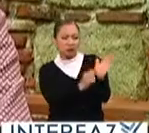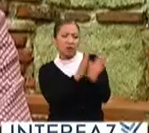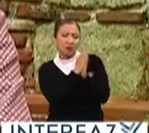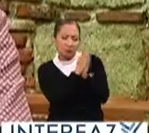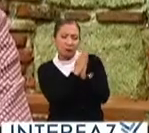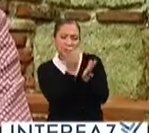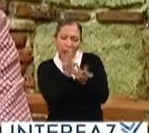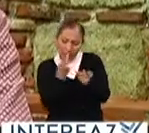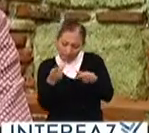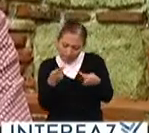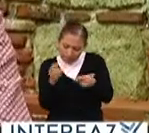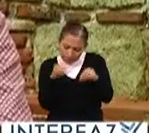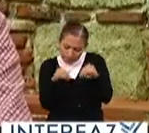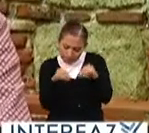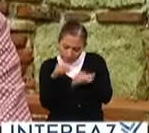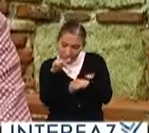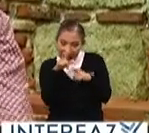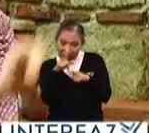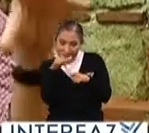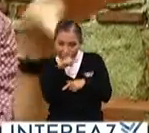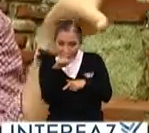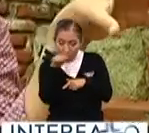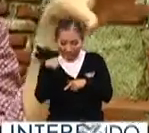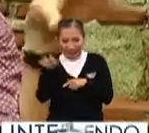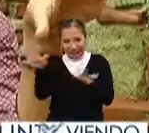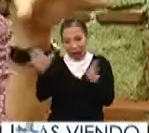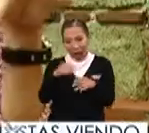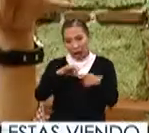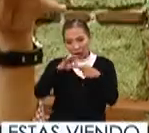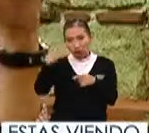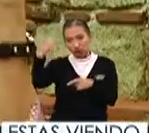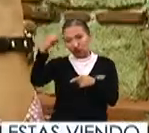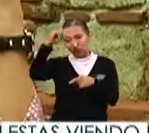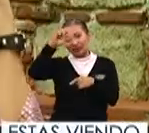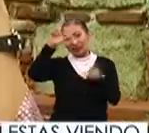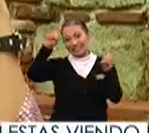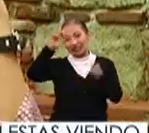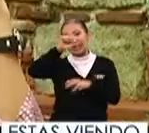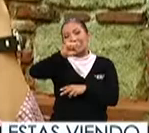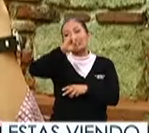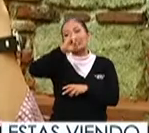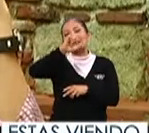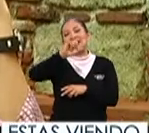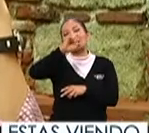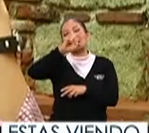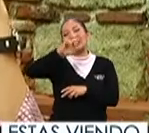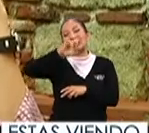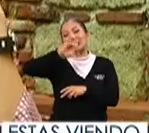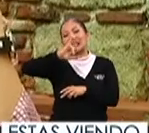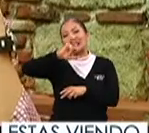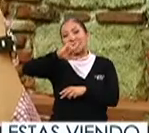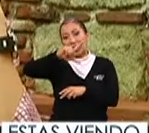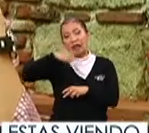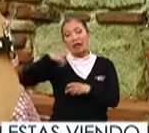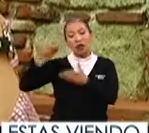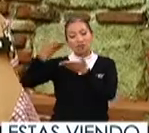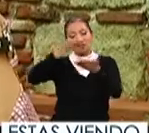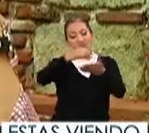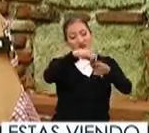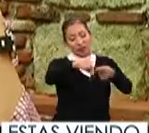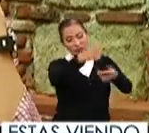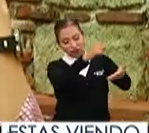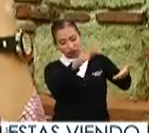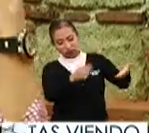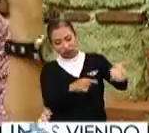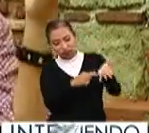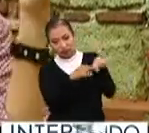para desarrollar esta lengua, que ya en el guión siempre se llamaba Cicril. Y nada, regresó con un manual del